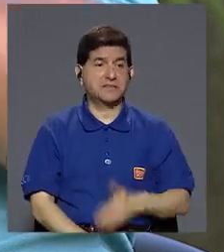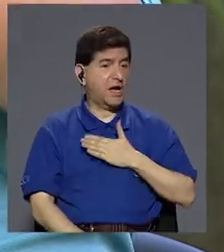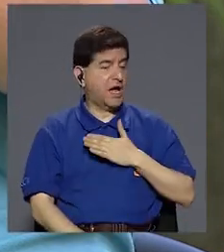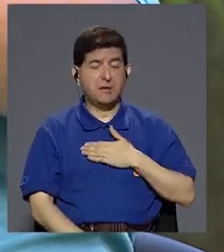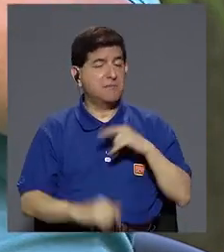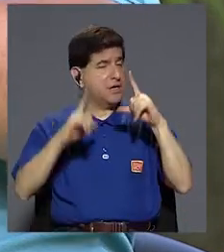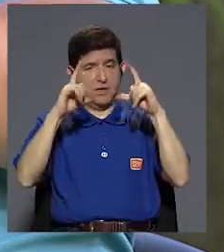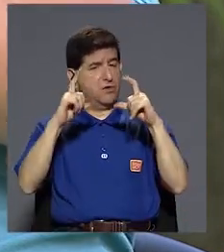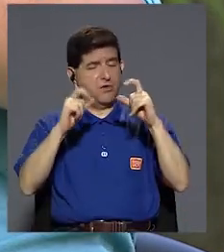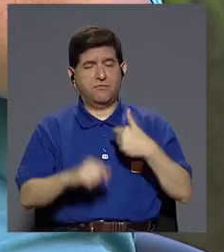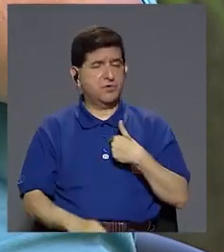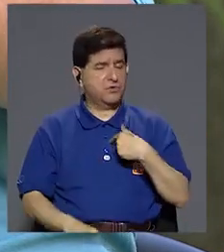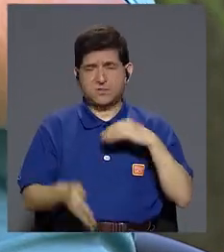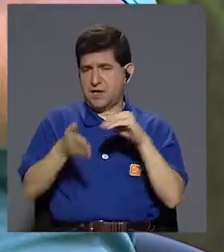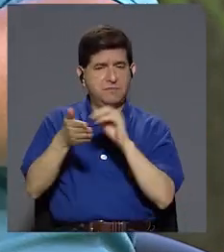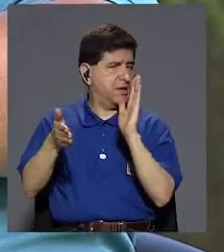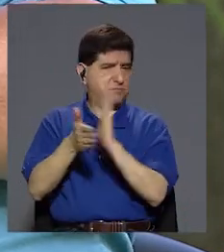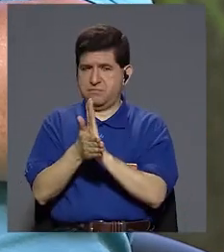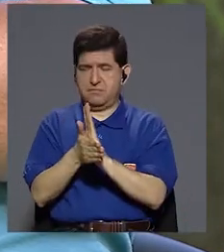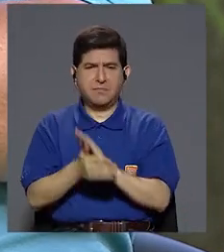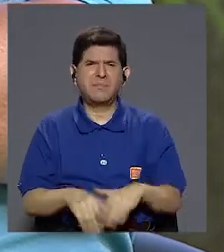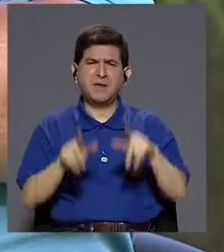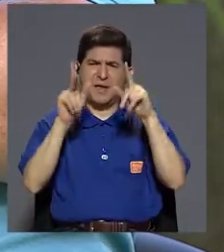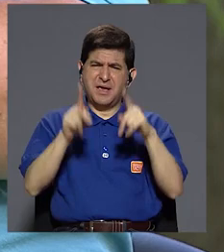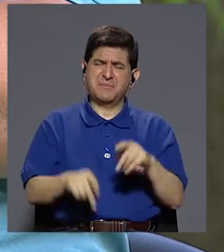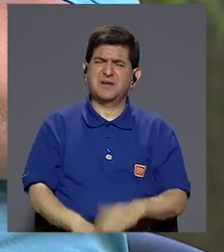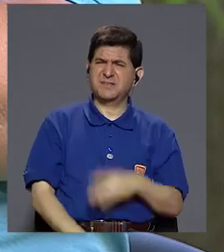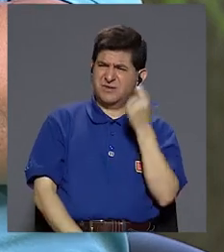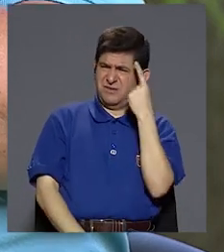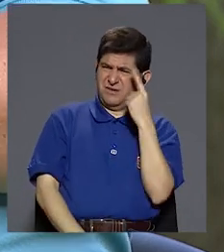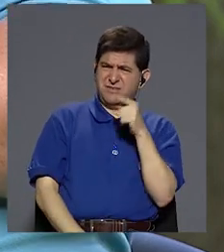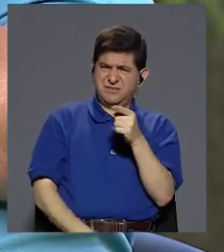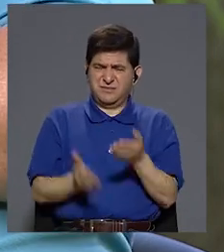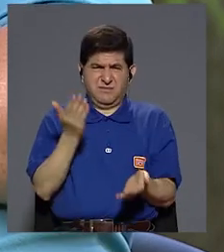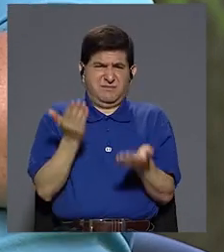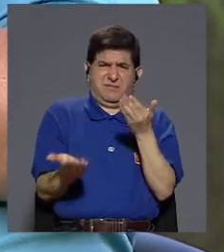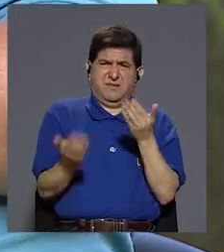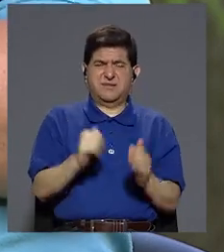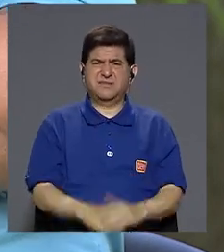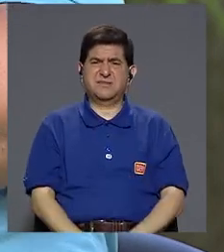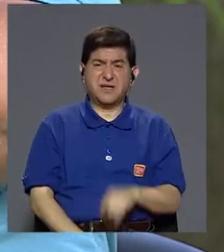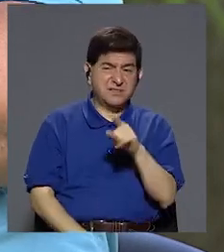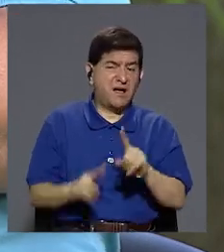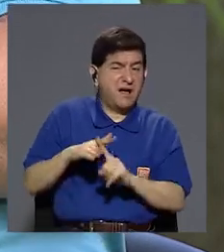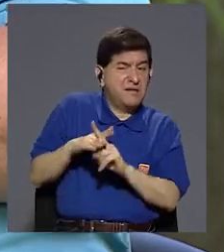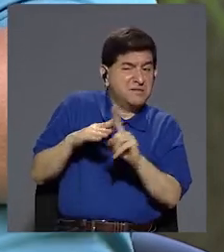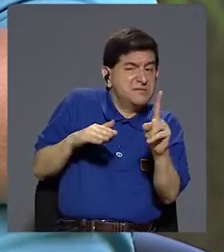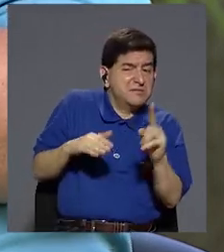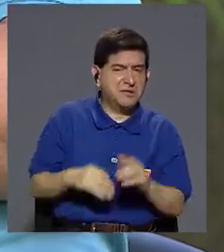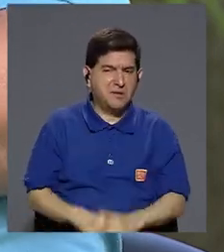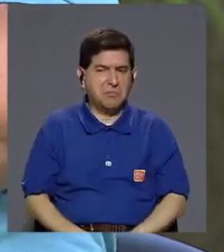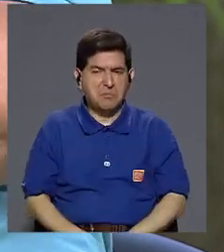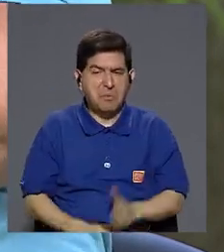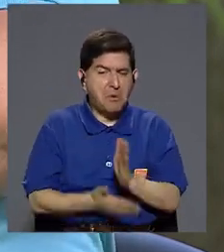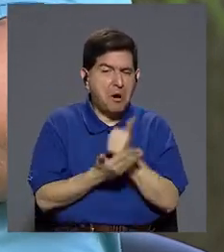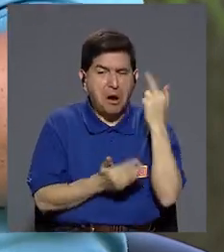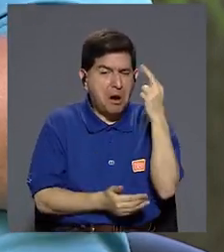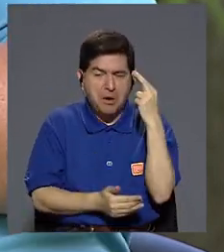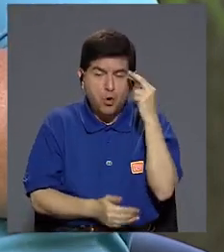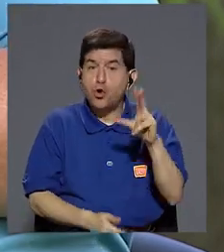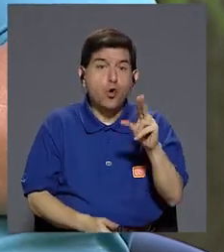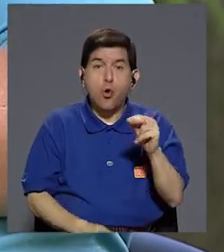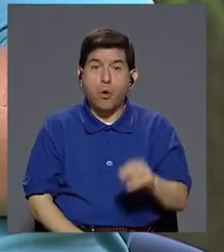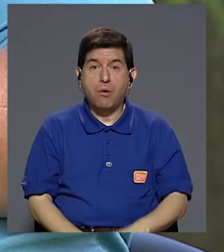no me tomes fotos, no quiero que me taggeen, y entonces la gente interpreta como que de pronto que anda escapado, de que por alguna razón,